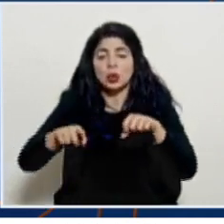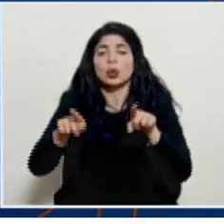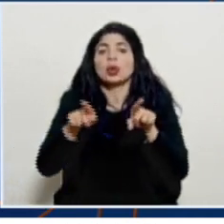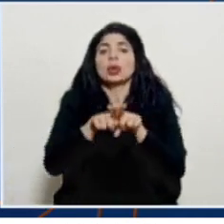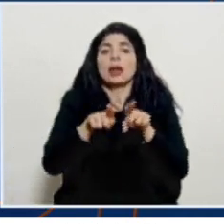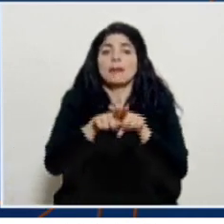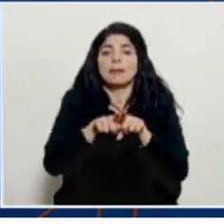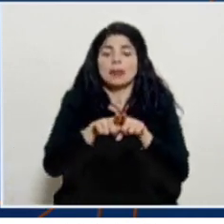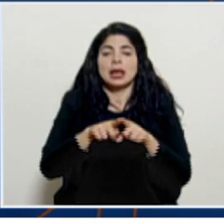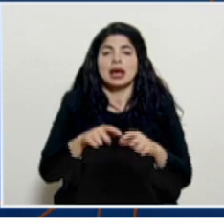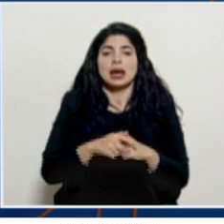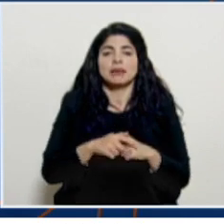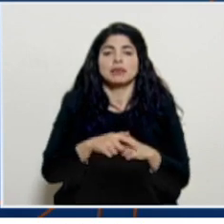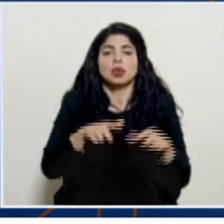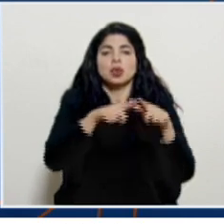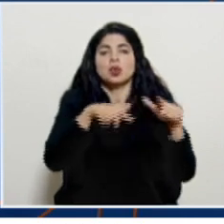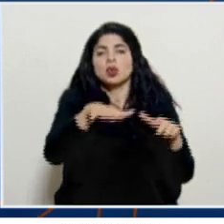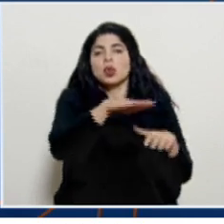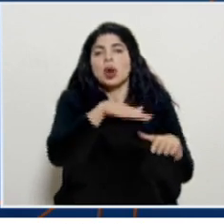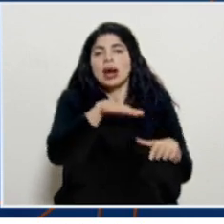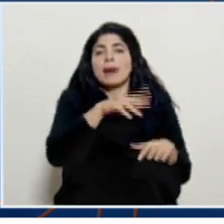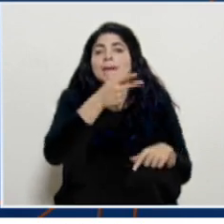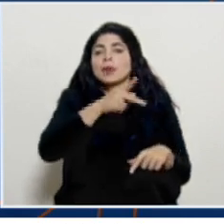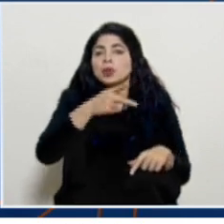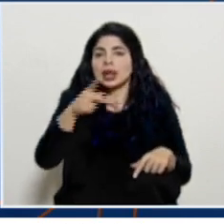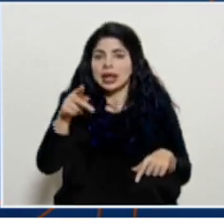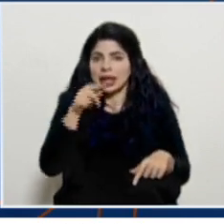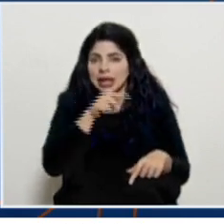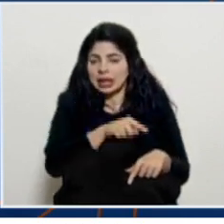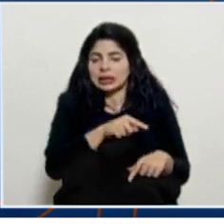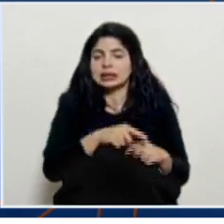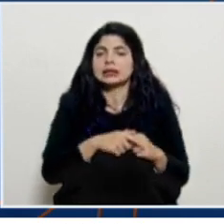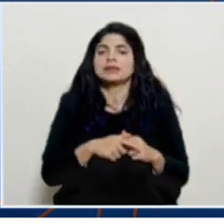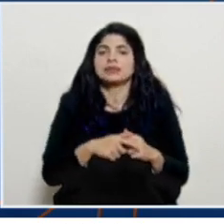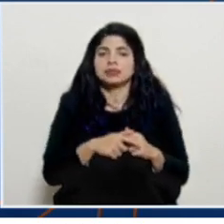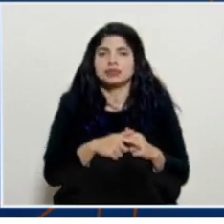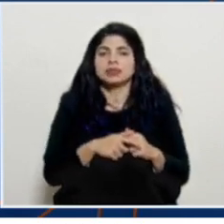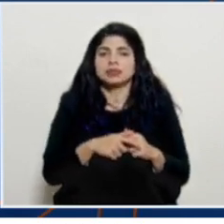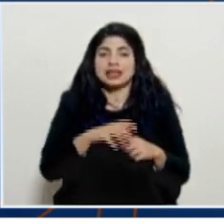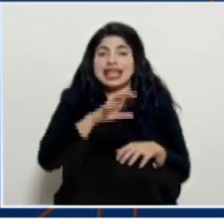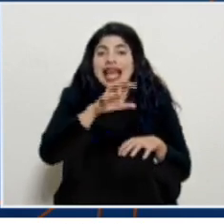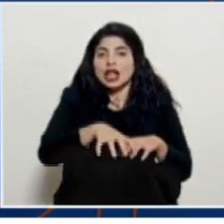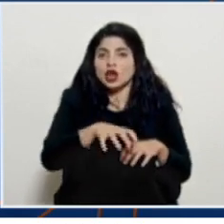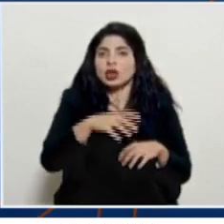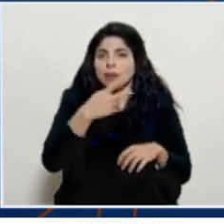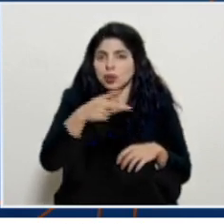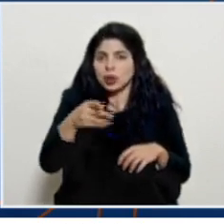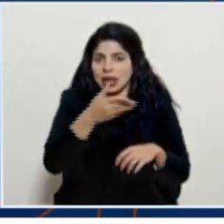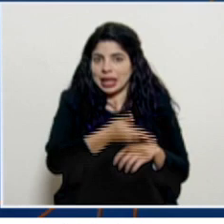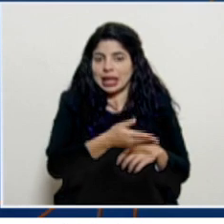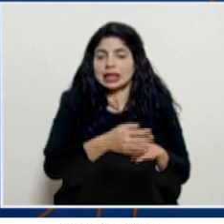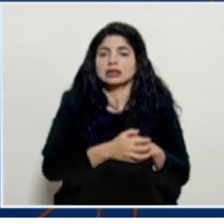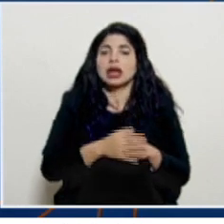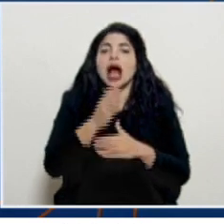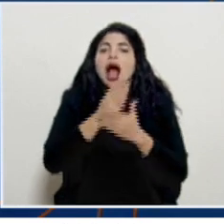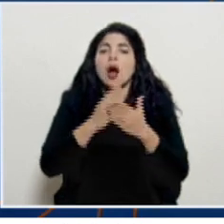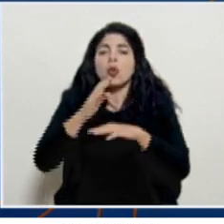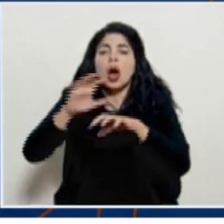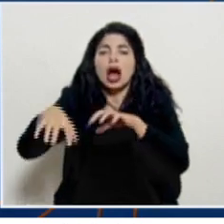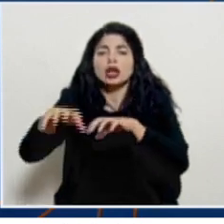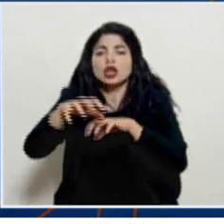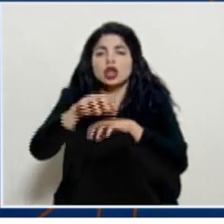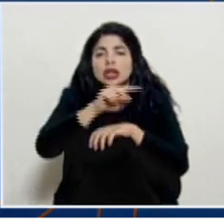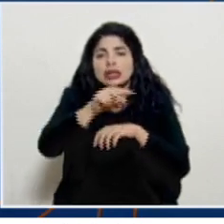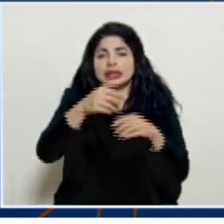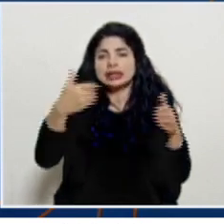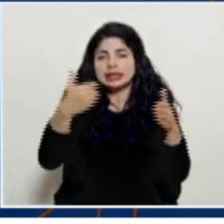en el sector de Punta Arenas el cantón de Punta Arenas algunos cantones también